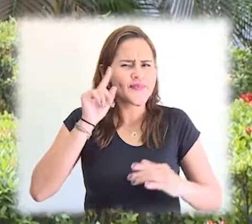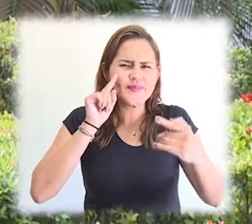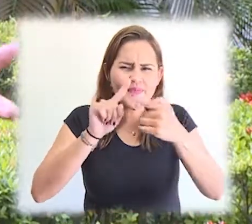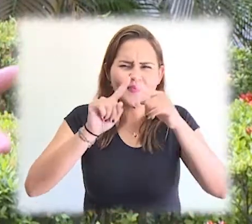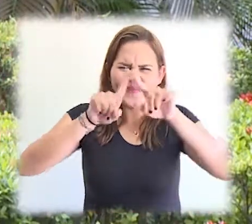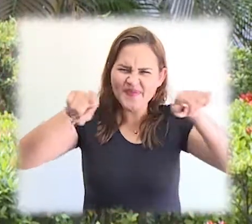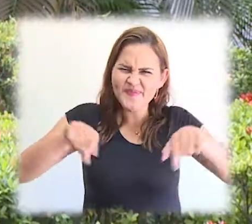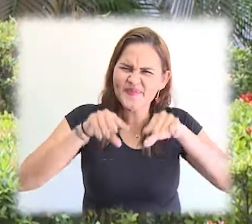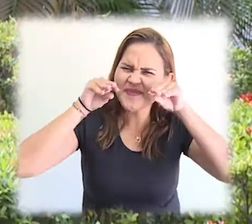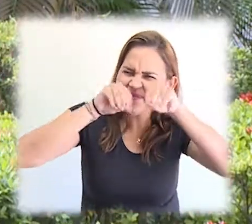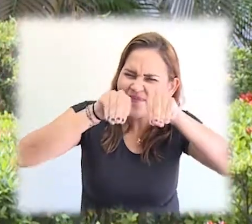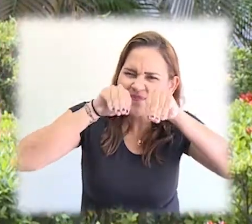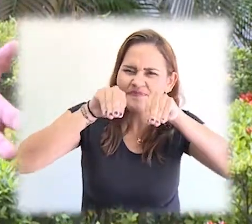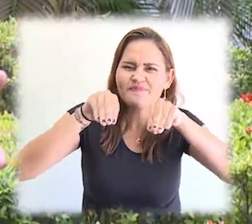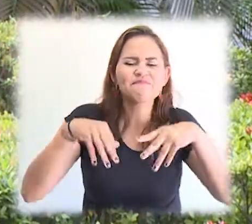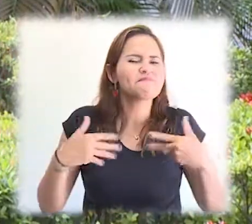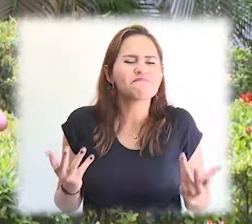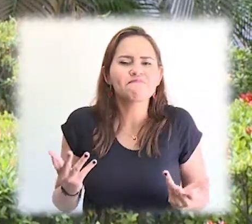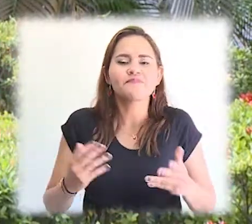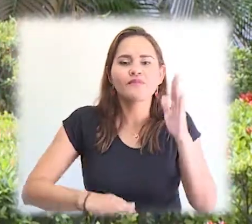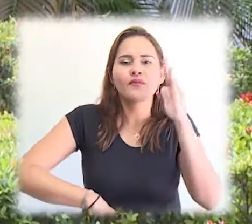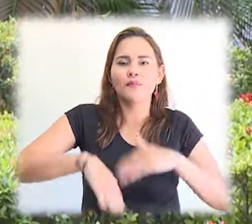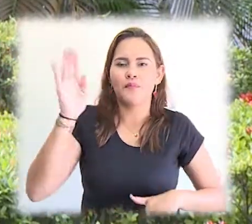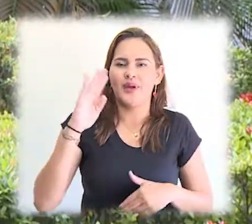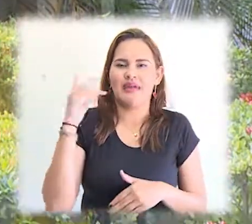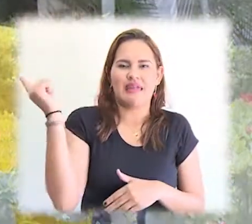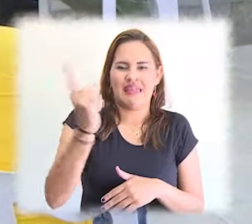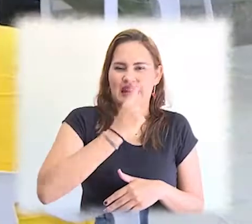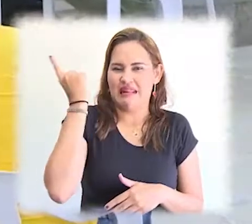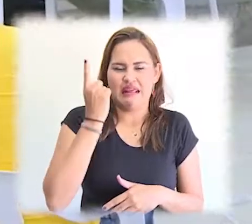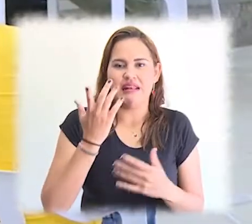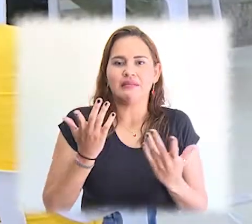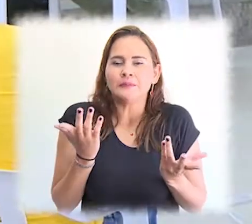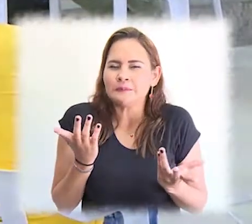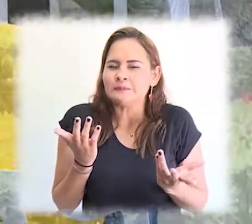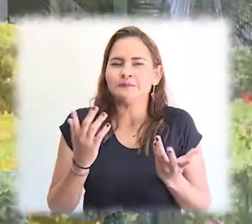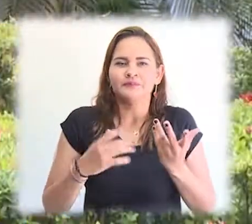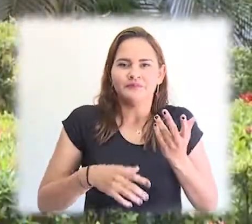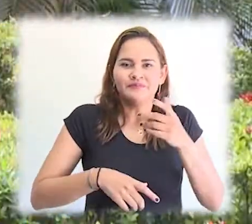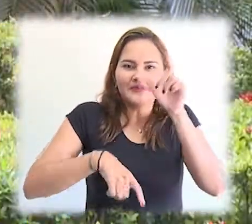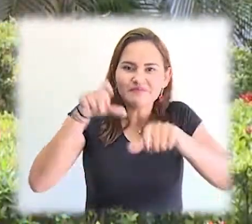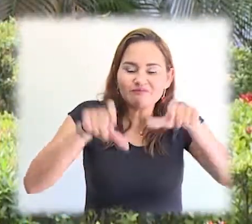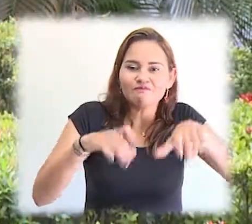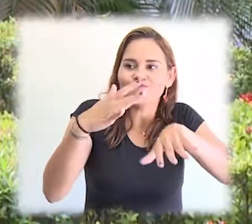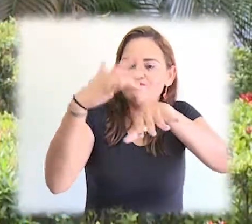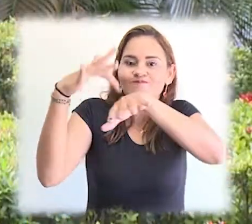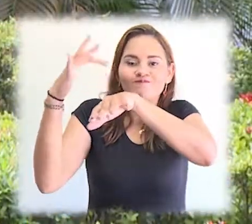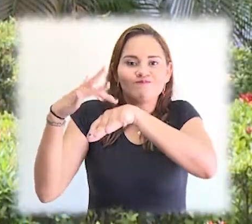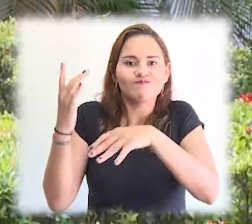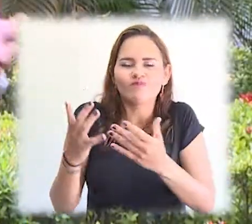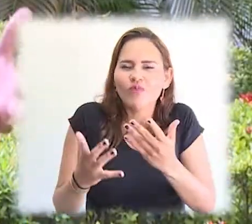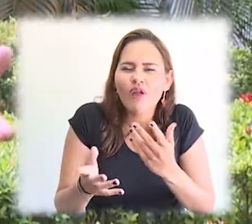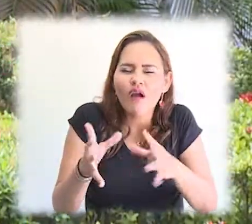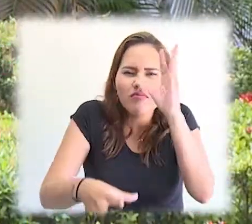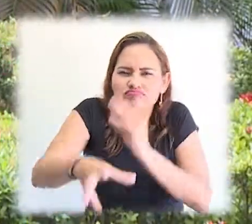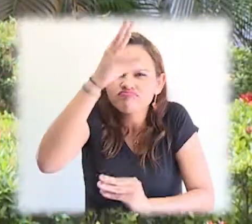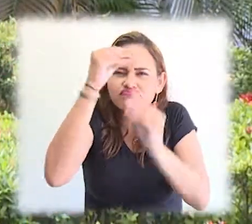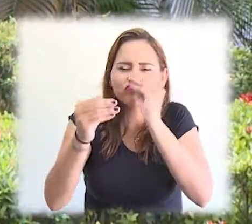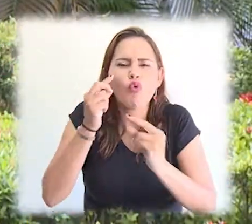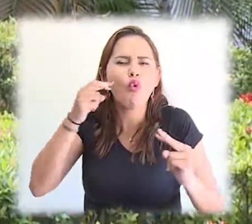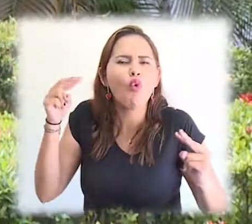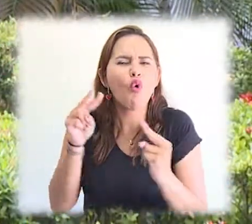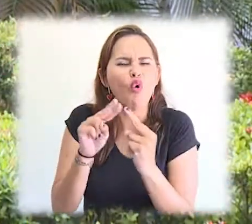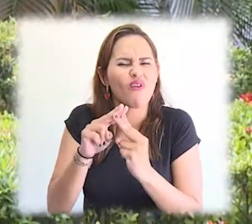para lo que llamamos la Gruta Macondo, pero también el tener la posibilidad de conocer de cerca a las comunidades, a la gente, el ambiente donde